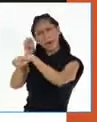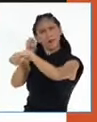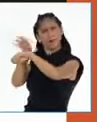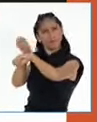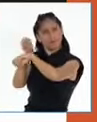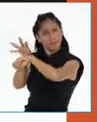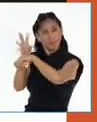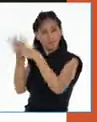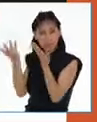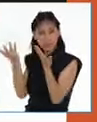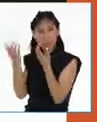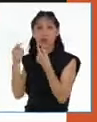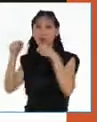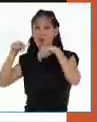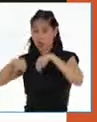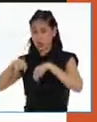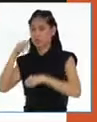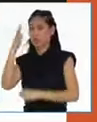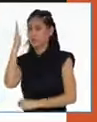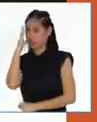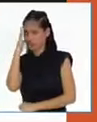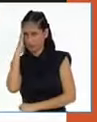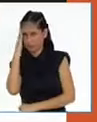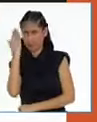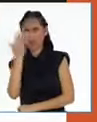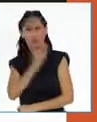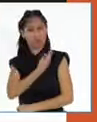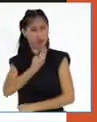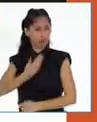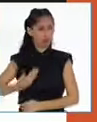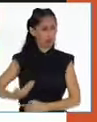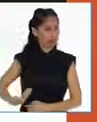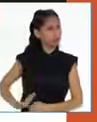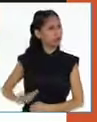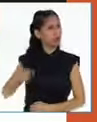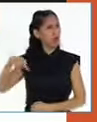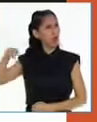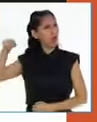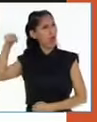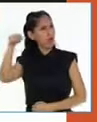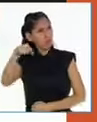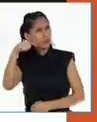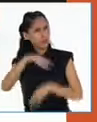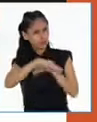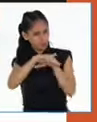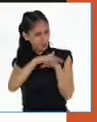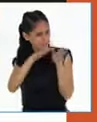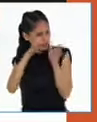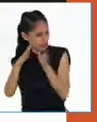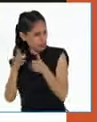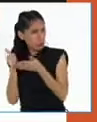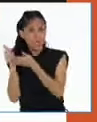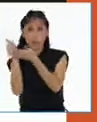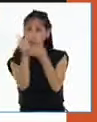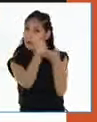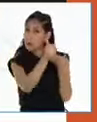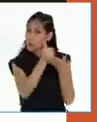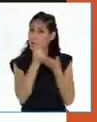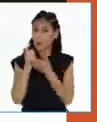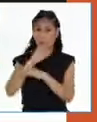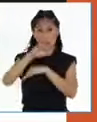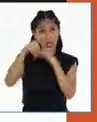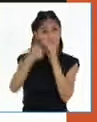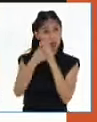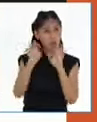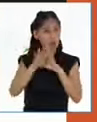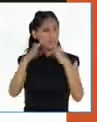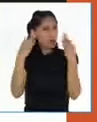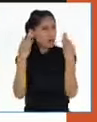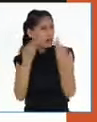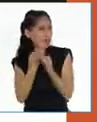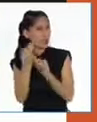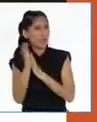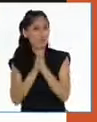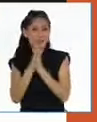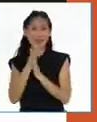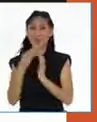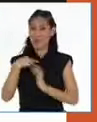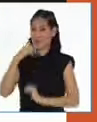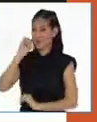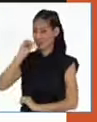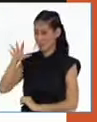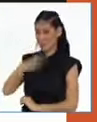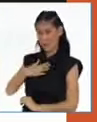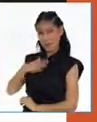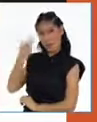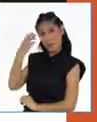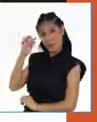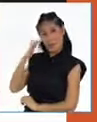sé que las autoridades van a tomar decisiones para mi bienestar y de toda mi familia, con más ganas quiero contarle lo que opino.